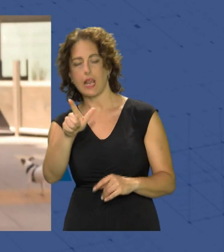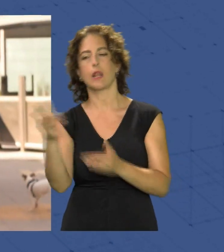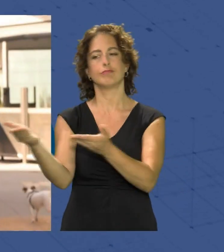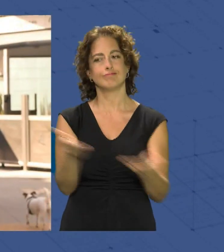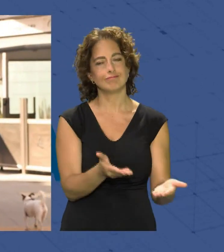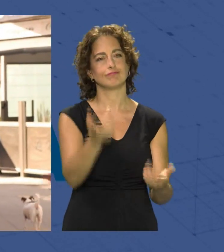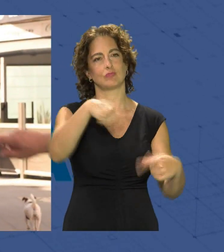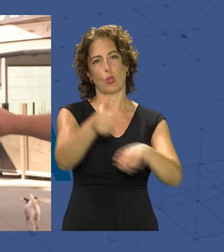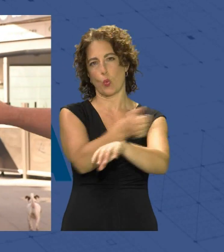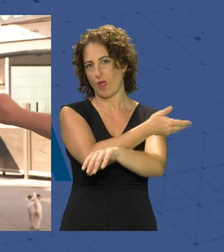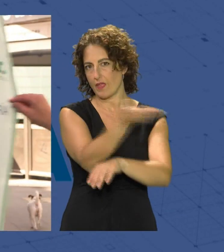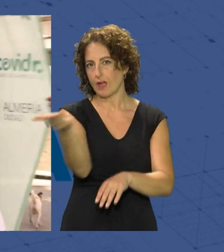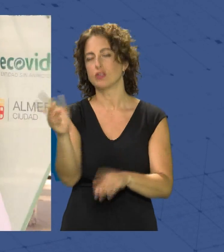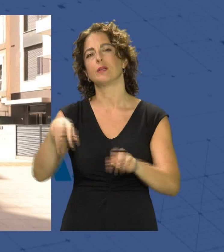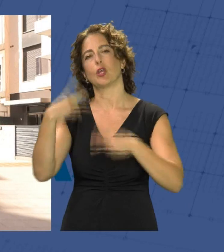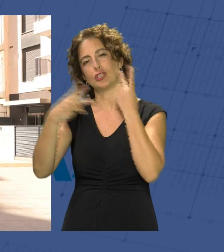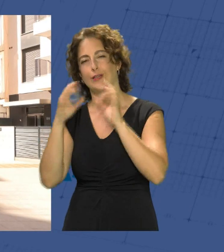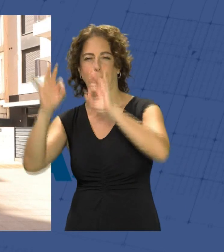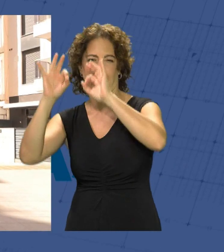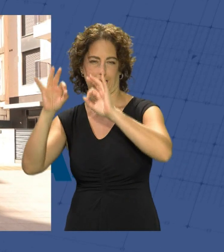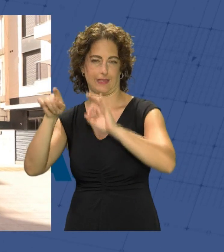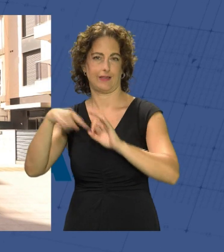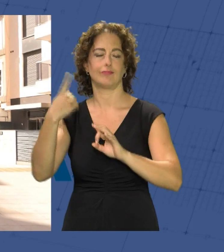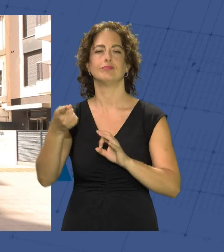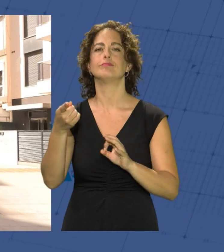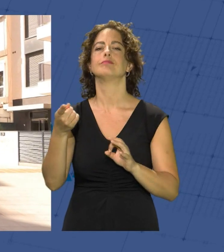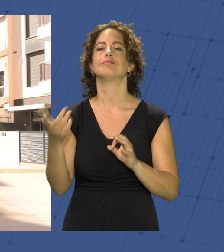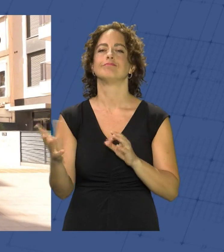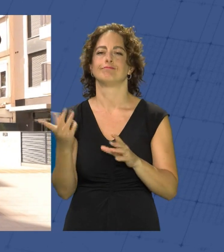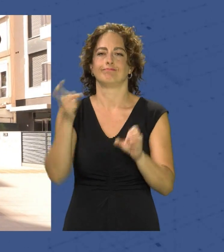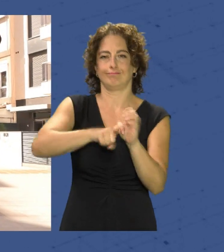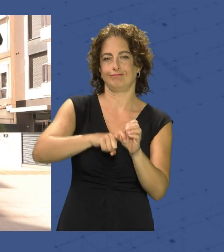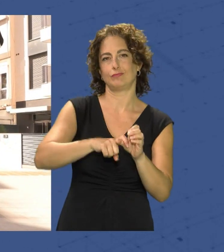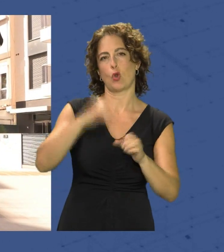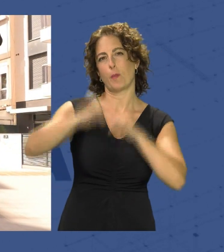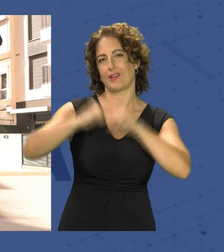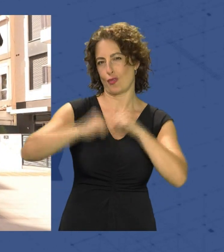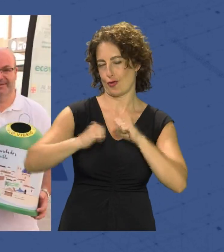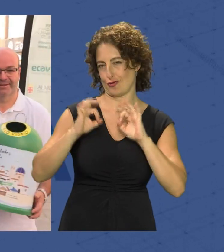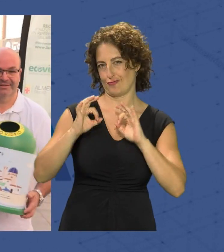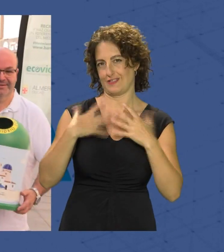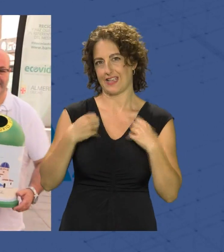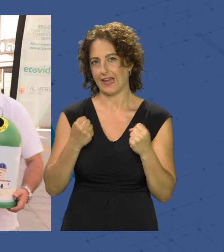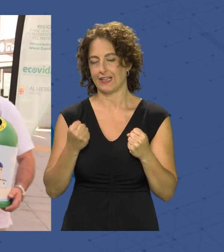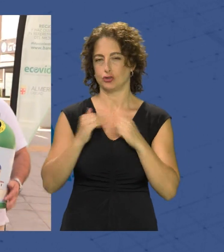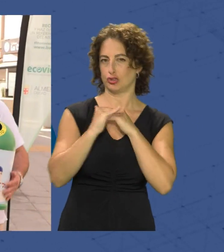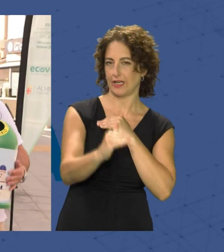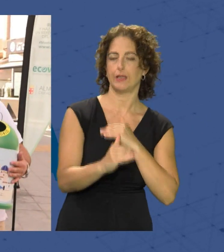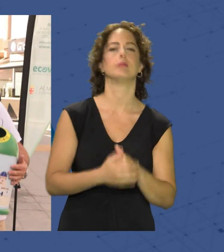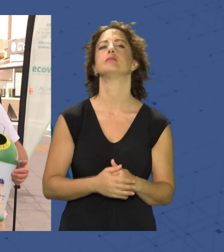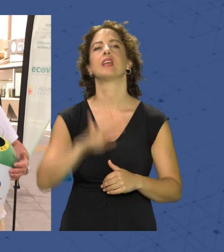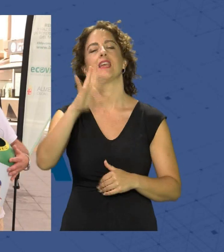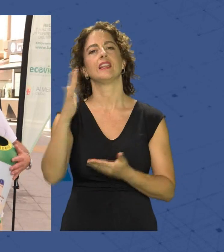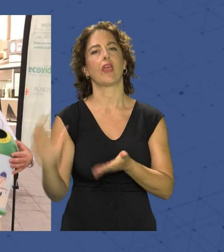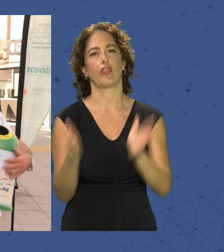en general y a los hosteleros en particular a sumarse a esta competición sana y sostenible A la quinta edición